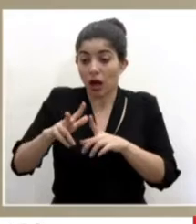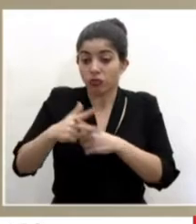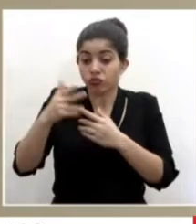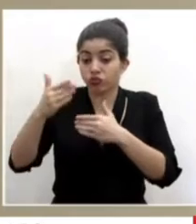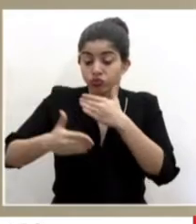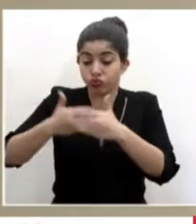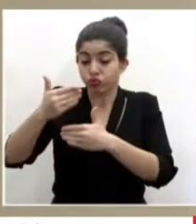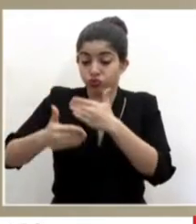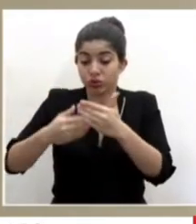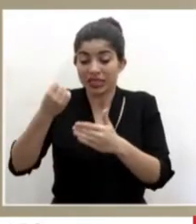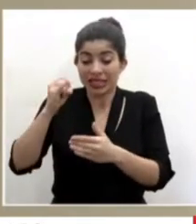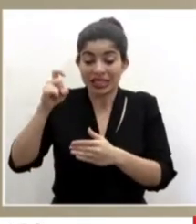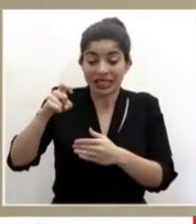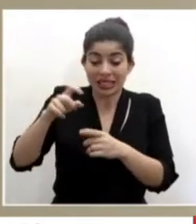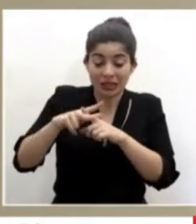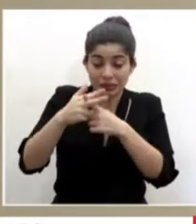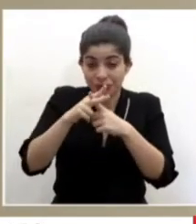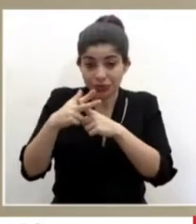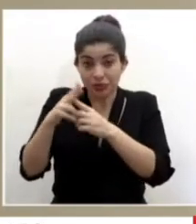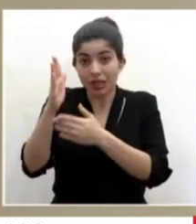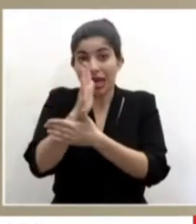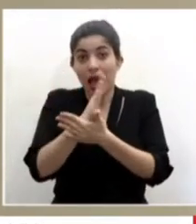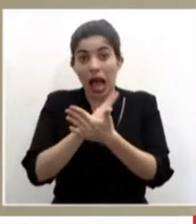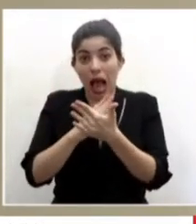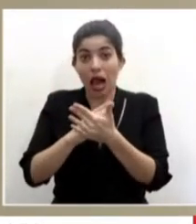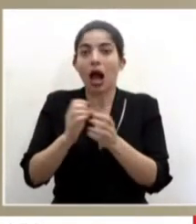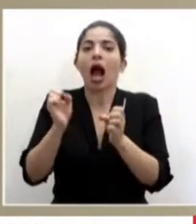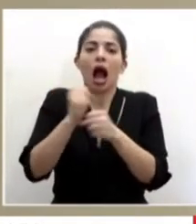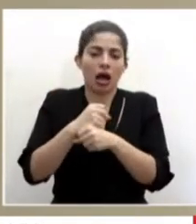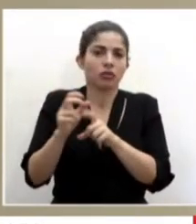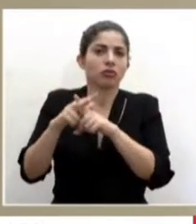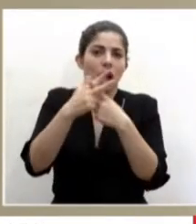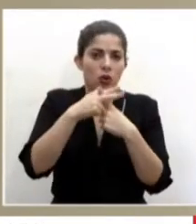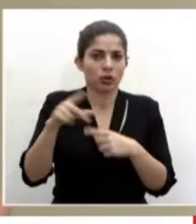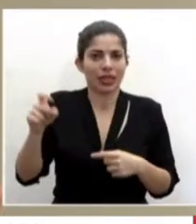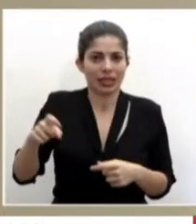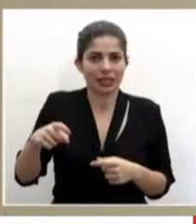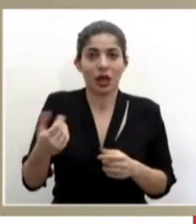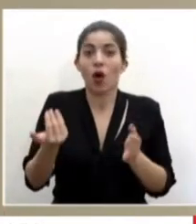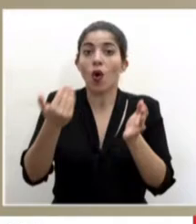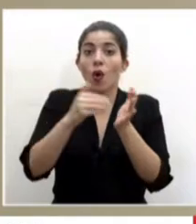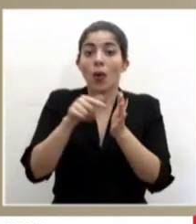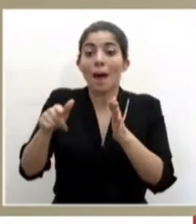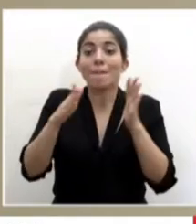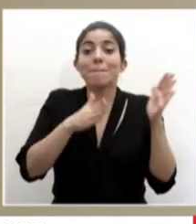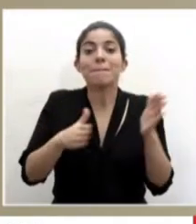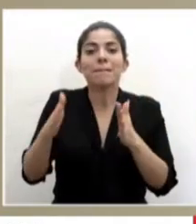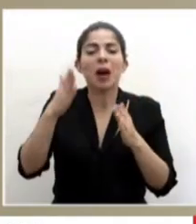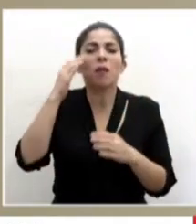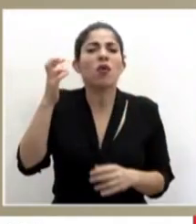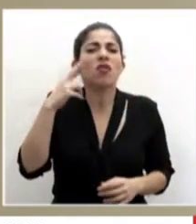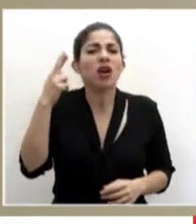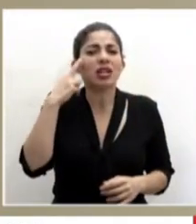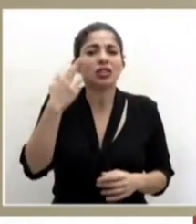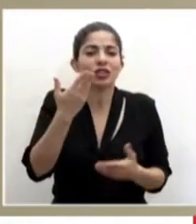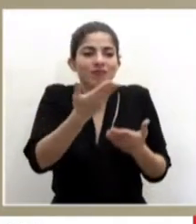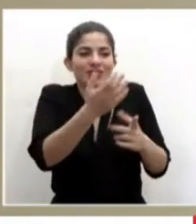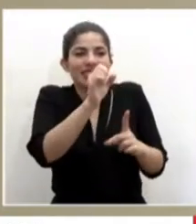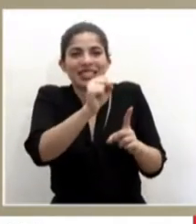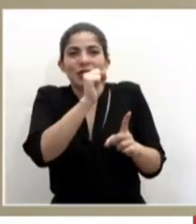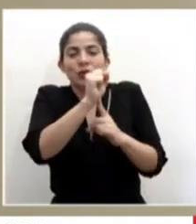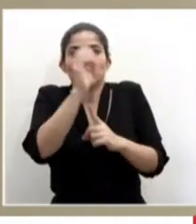se necesita ajustar algo, pues que se hagan los ajustes del caso. Nuevamente, este plan obedece a la situación